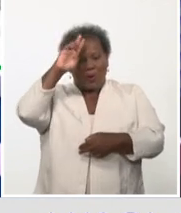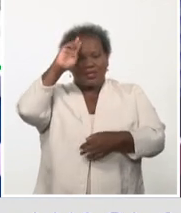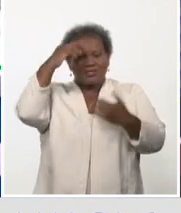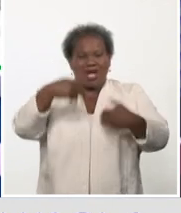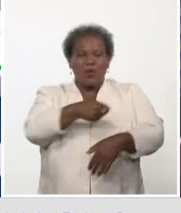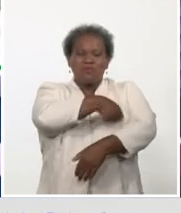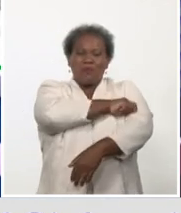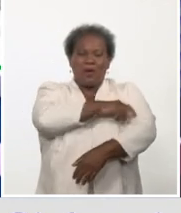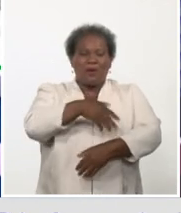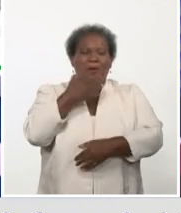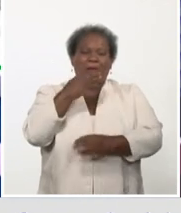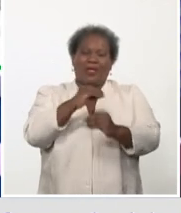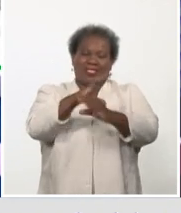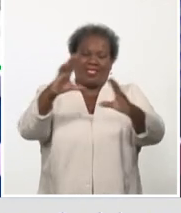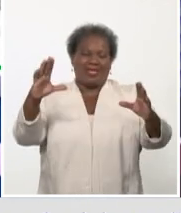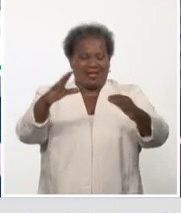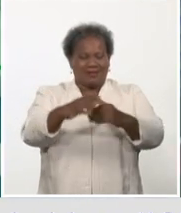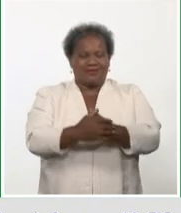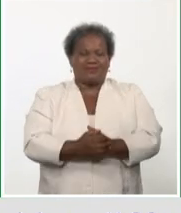población. Muy buenos días.